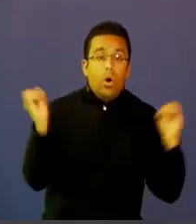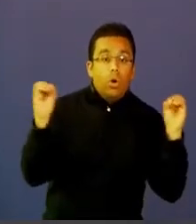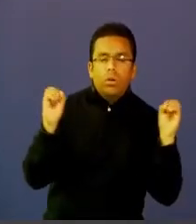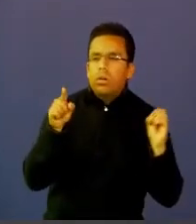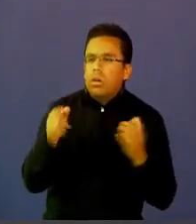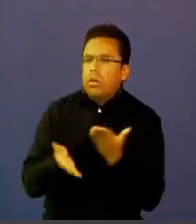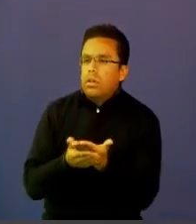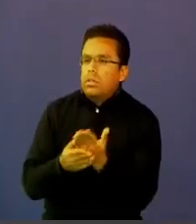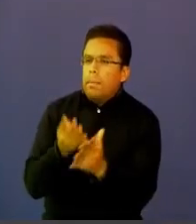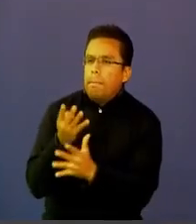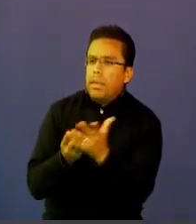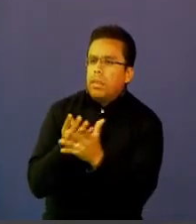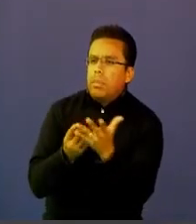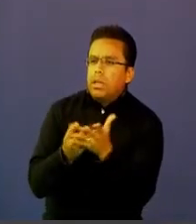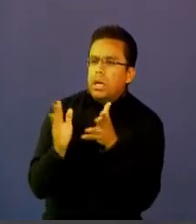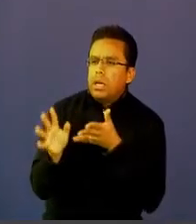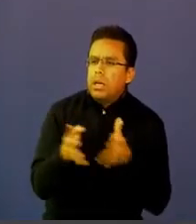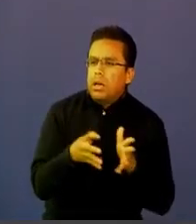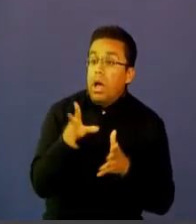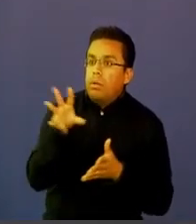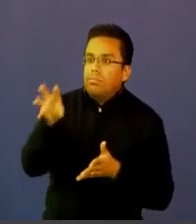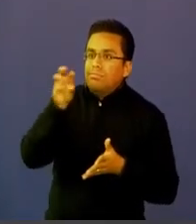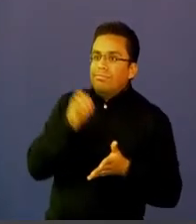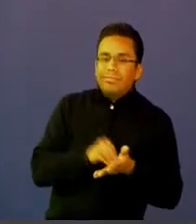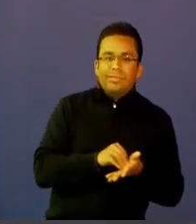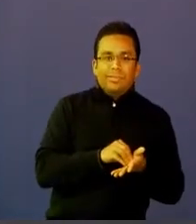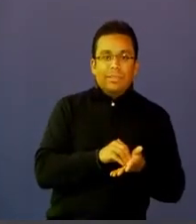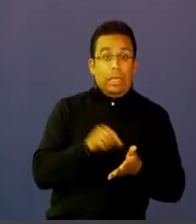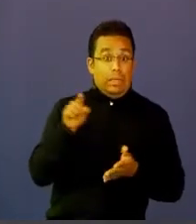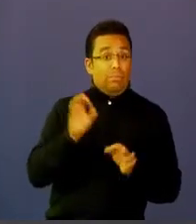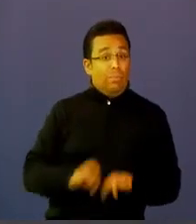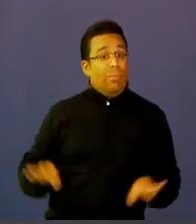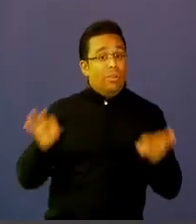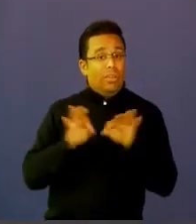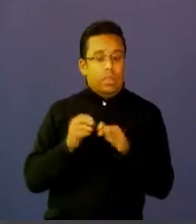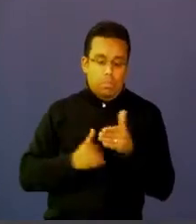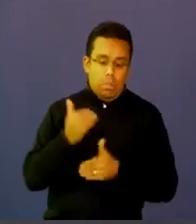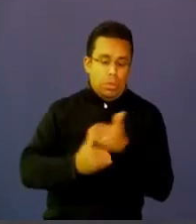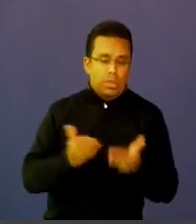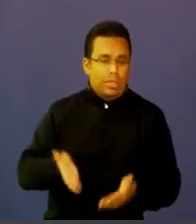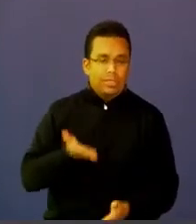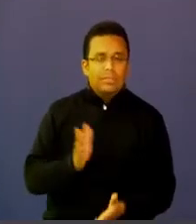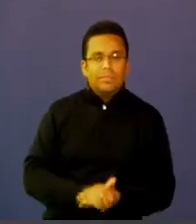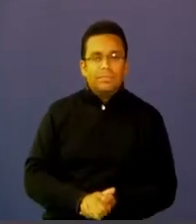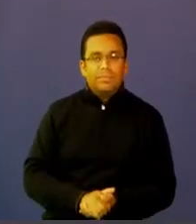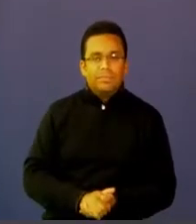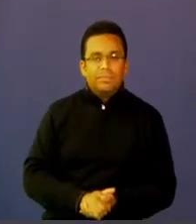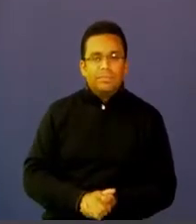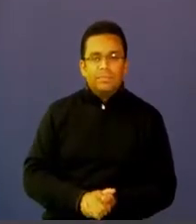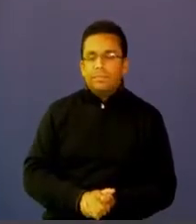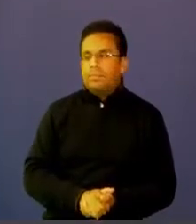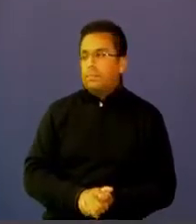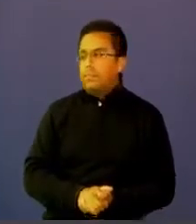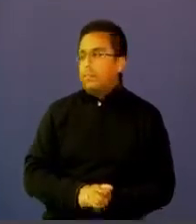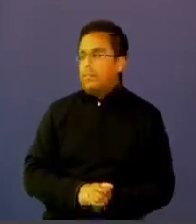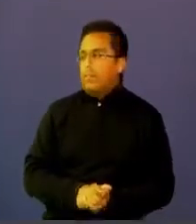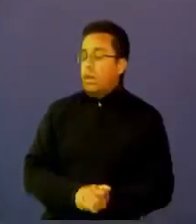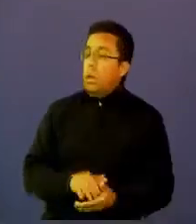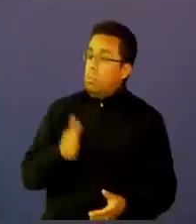sí se ha integrado totalmente y es parte del proceso como tú lo dices perfecto bueno Carlos yo creo que